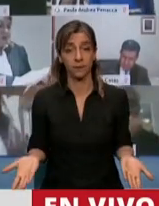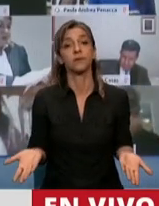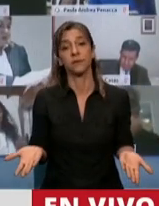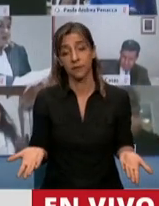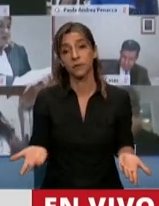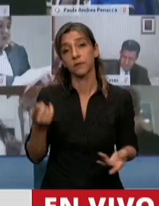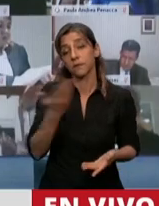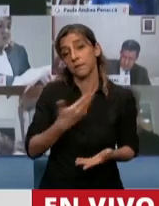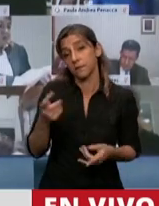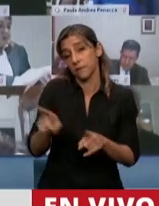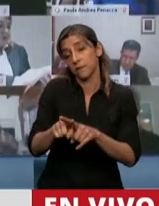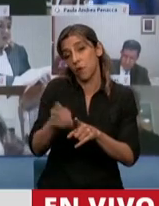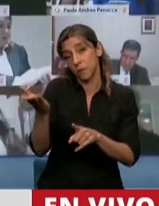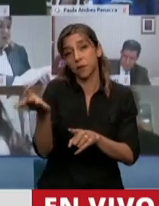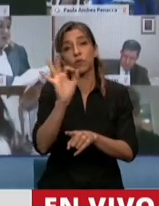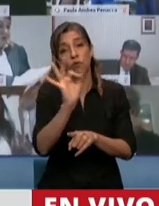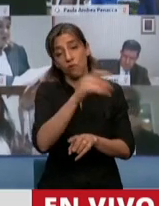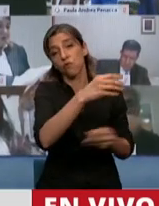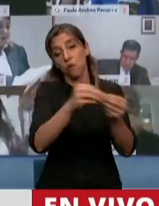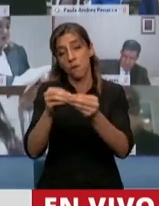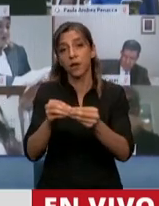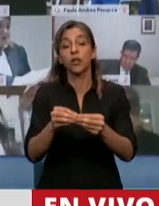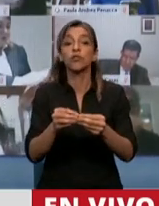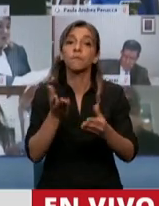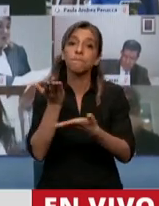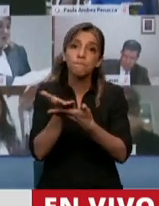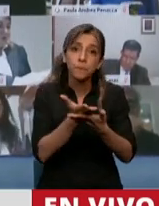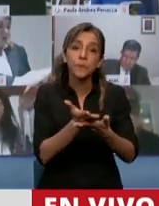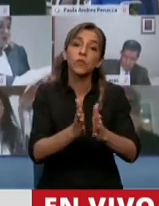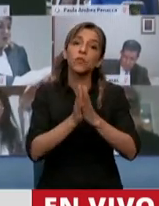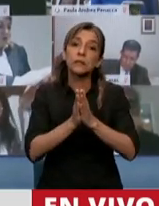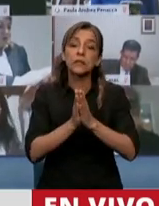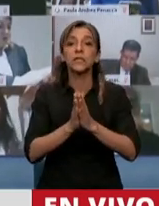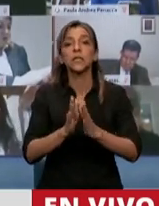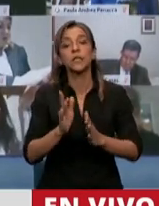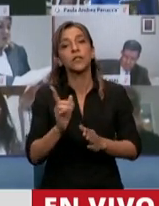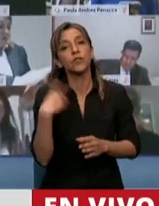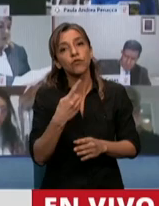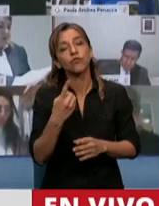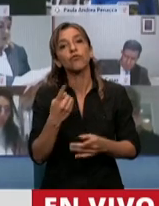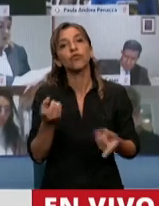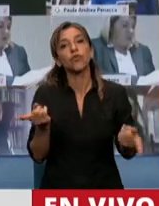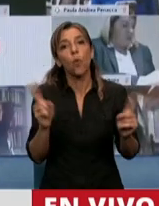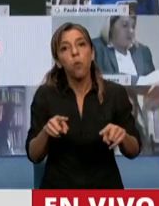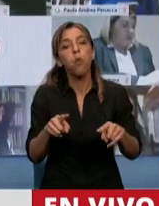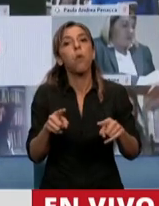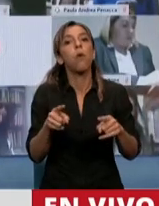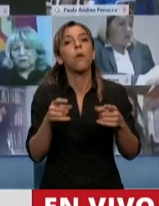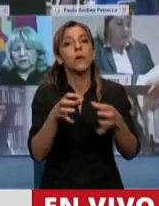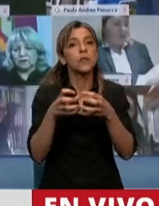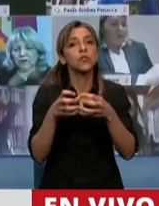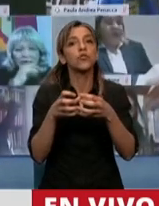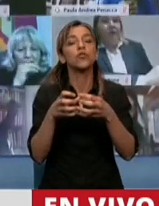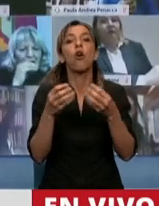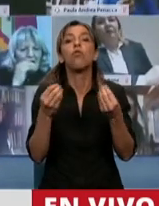términos personales y al resto de los colegas, a que volvamos a funcionar y a sesionar con reglas. Es lo que la